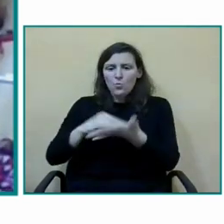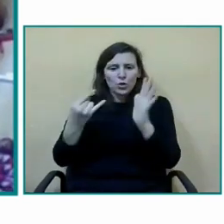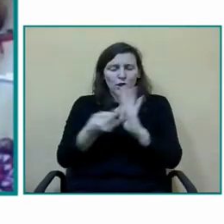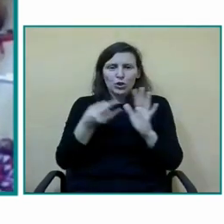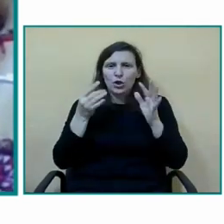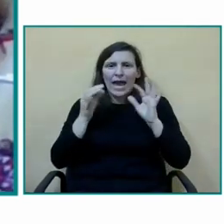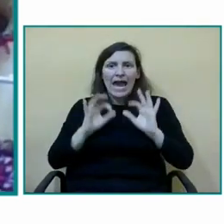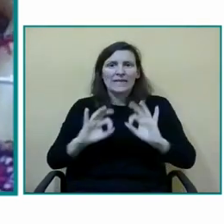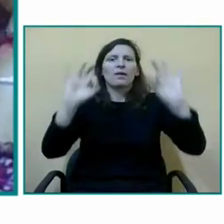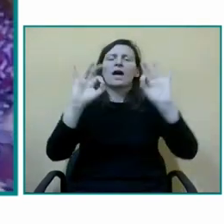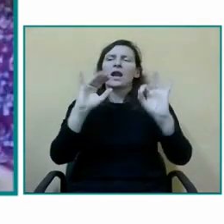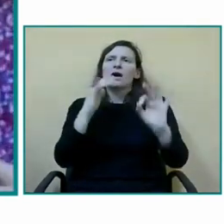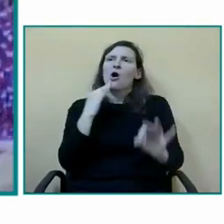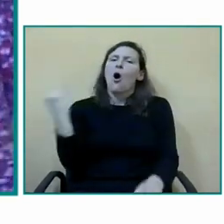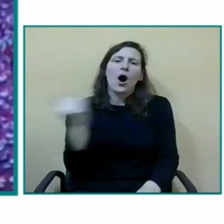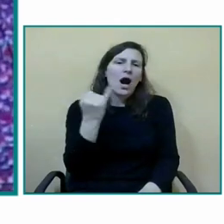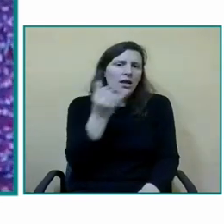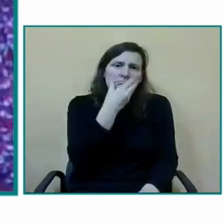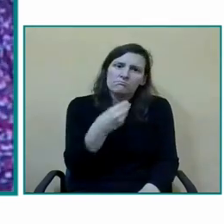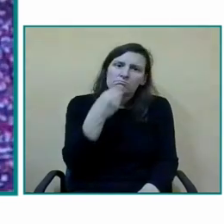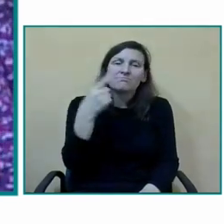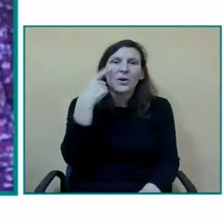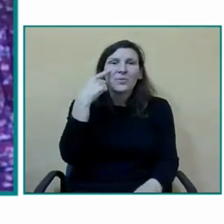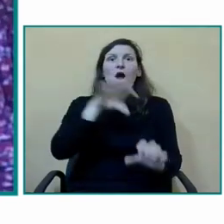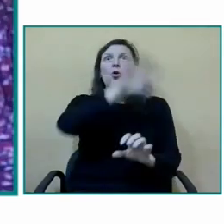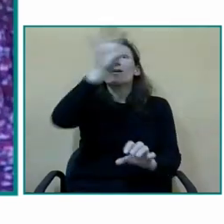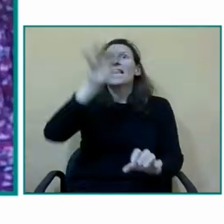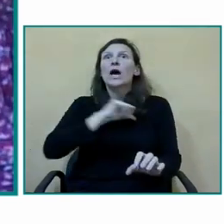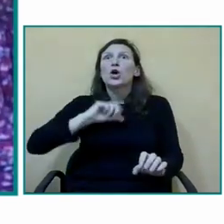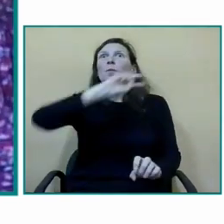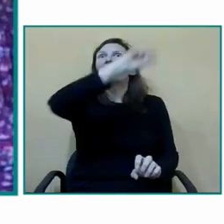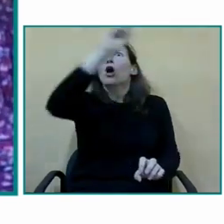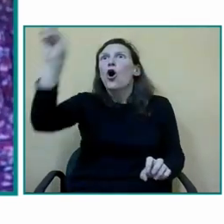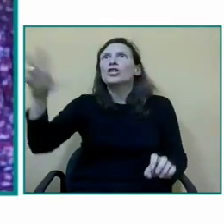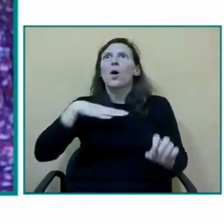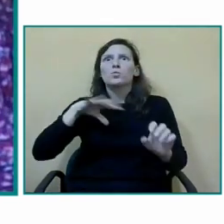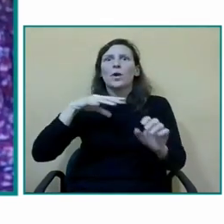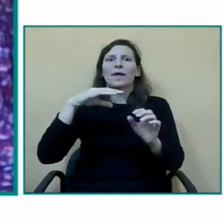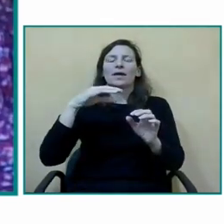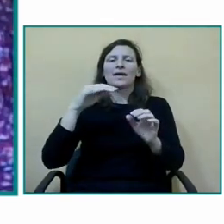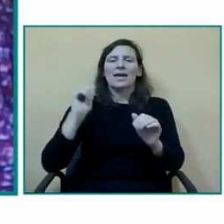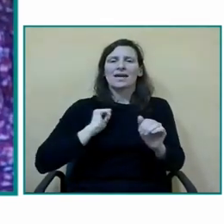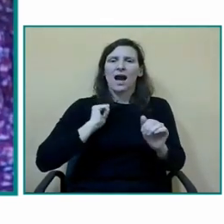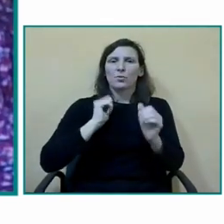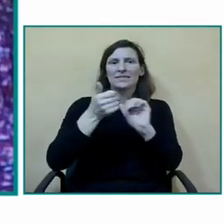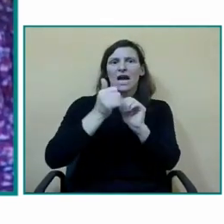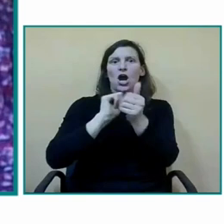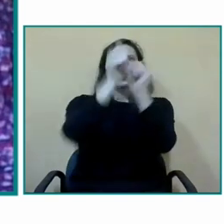pues sería bonito poder trasladarlo y poder ver como otros nos exprimen a nosotros ¿no?